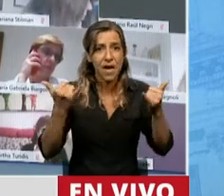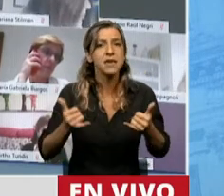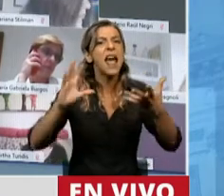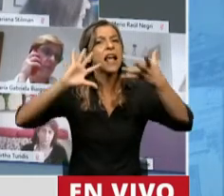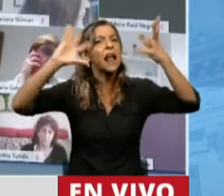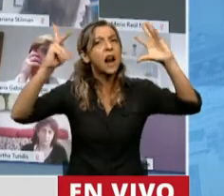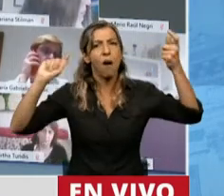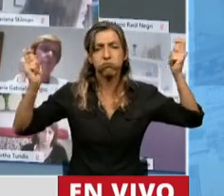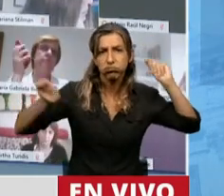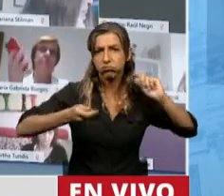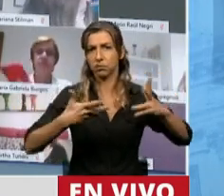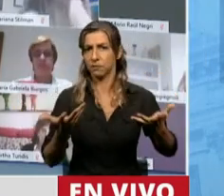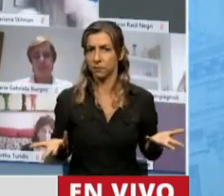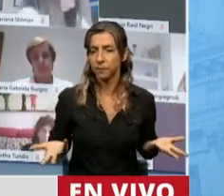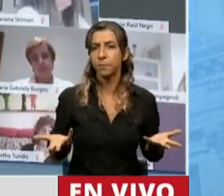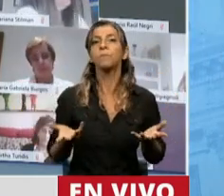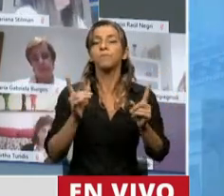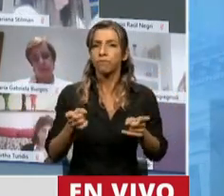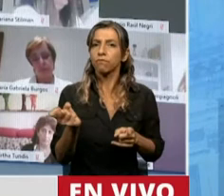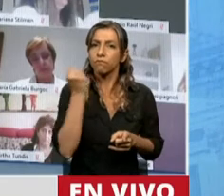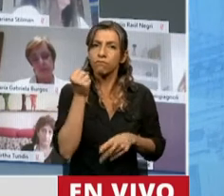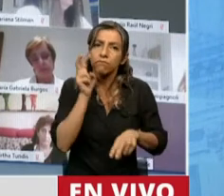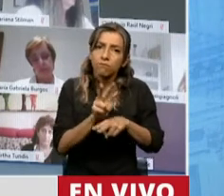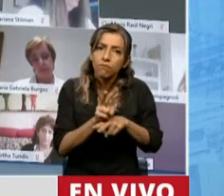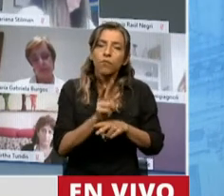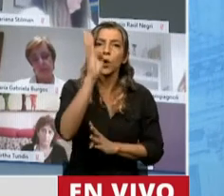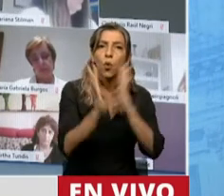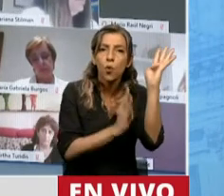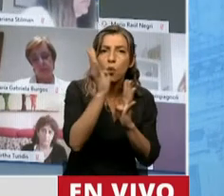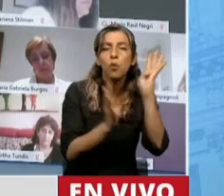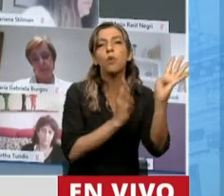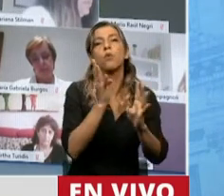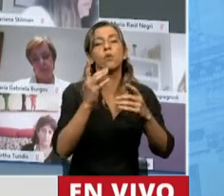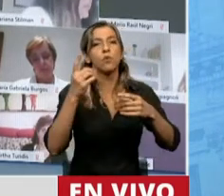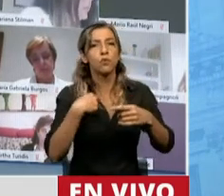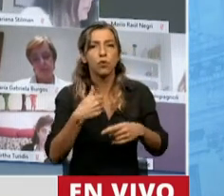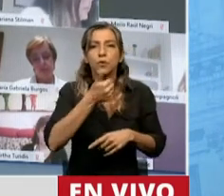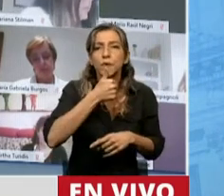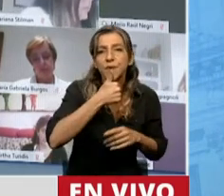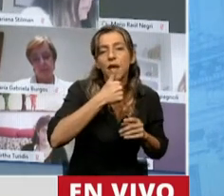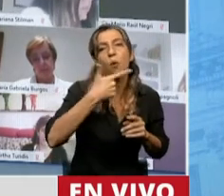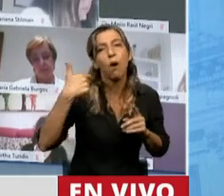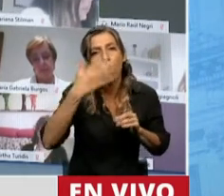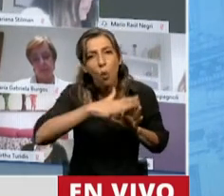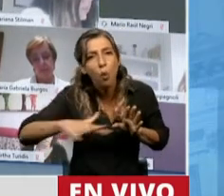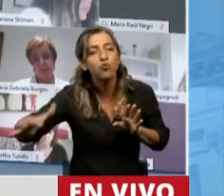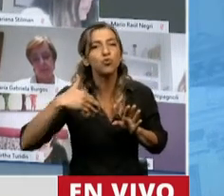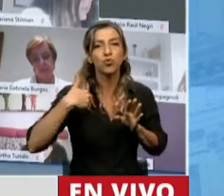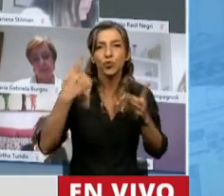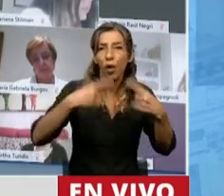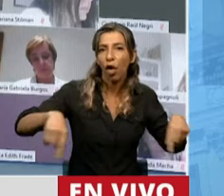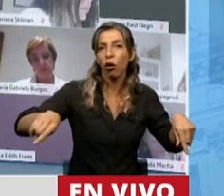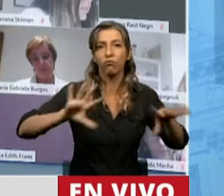que aún tenemos con nuestros recursos naturales, con nuestros bosques, con nuestras fuentes de agua dulce que se encuentran frente a grandes riesgos